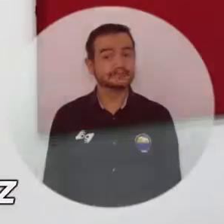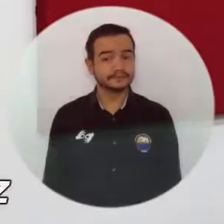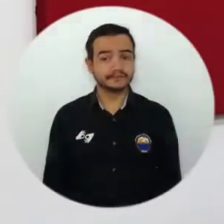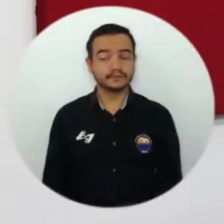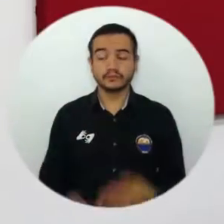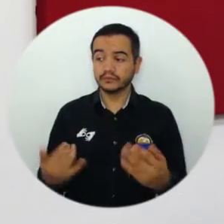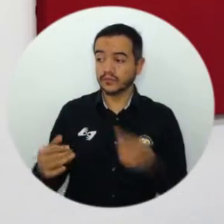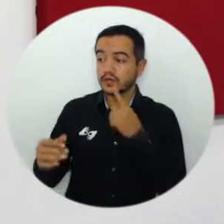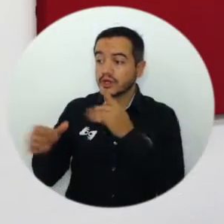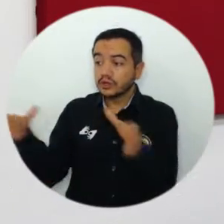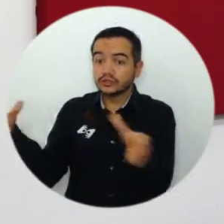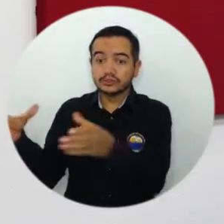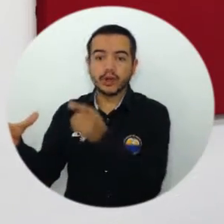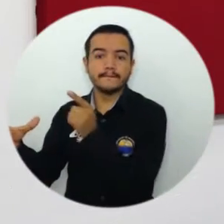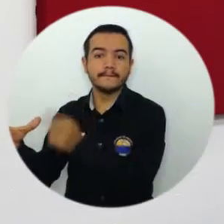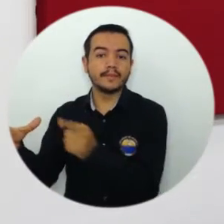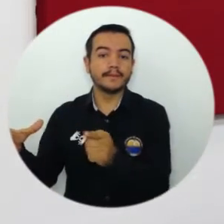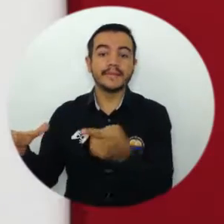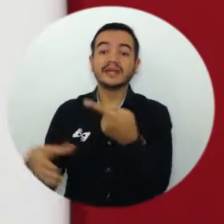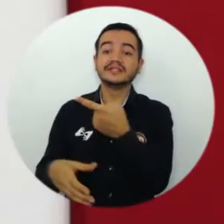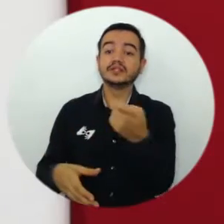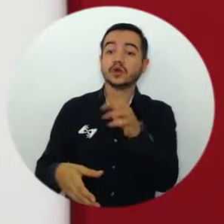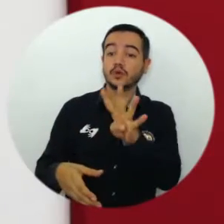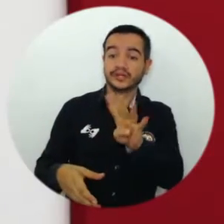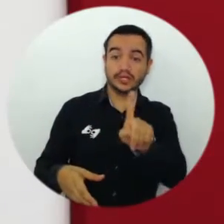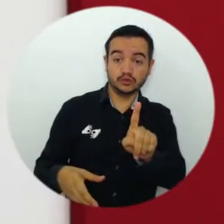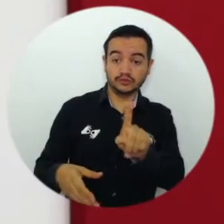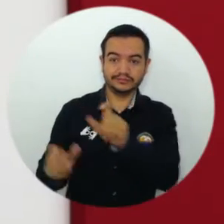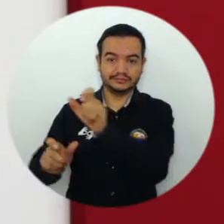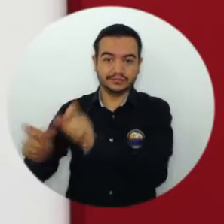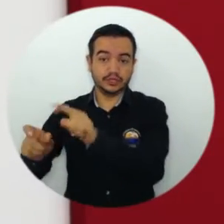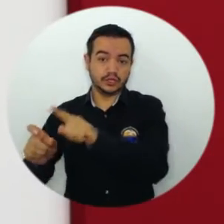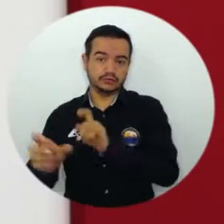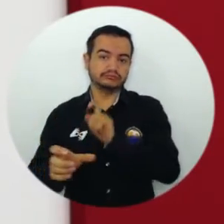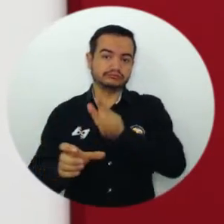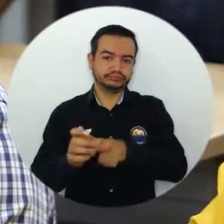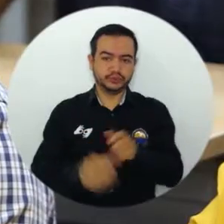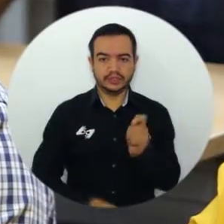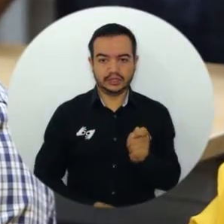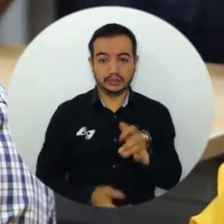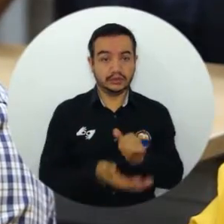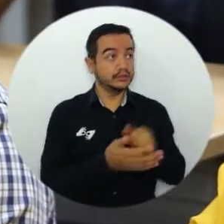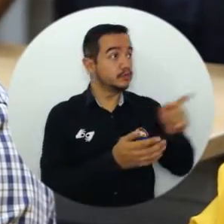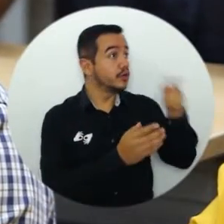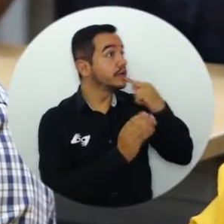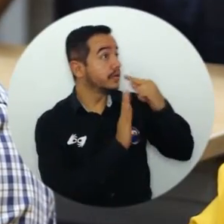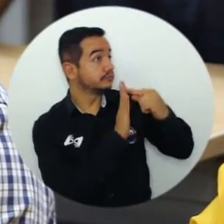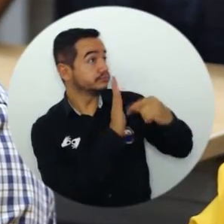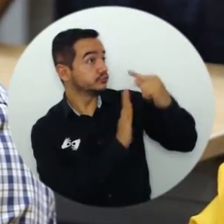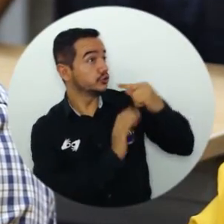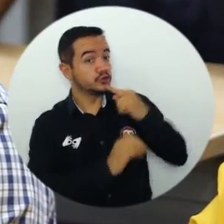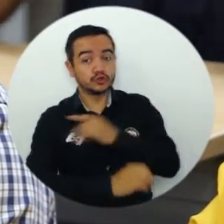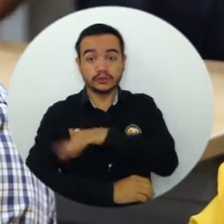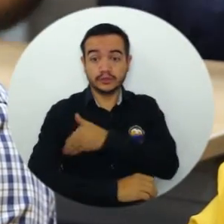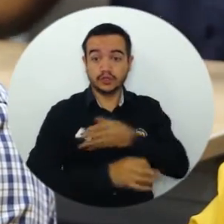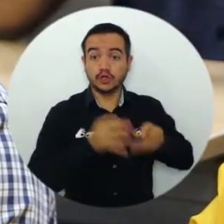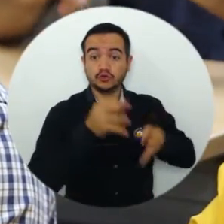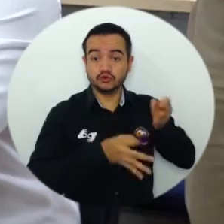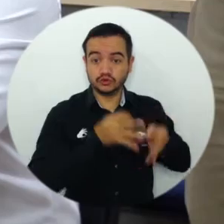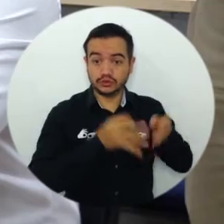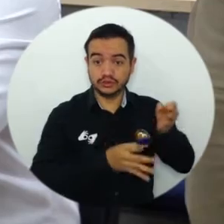Hemos certificado 141 conciliadores en Derecho de acuerdo al aval que nos ha entregado el Ministerio de Justicia y el Derecho mediante la resolución